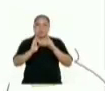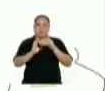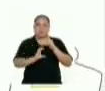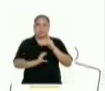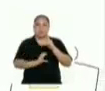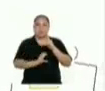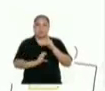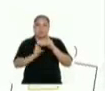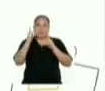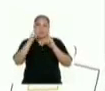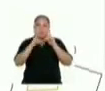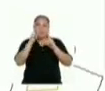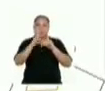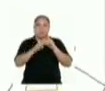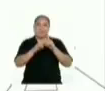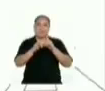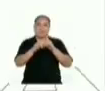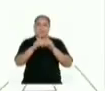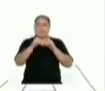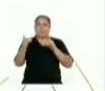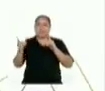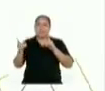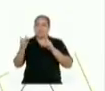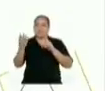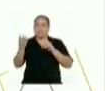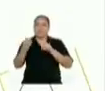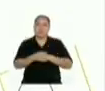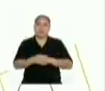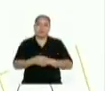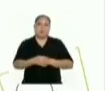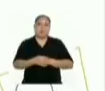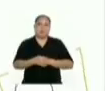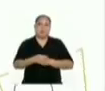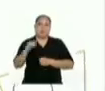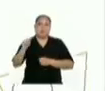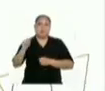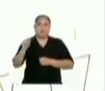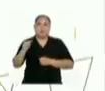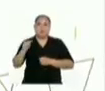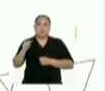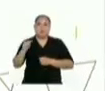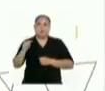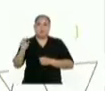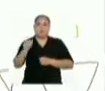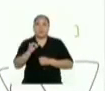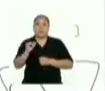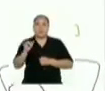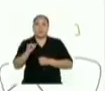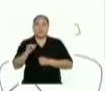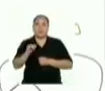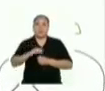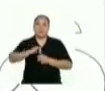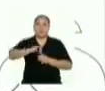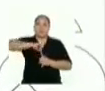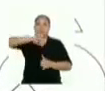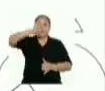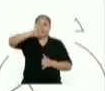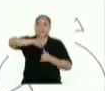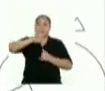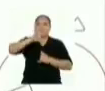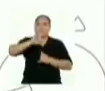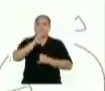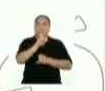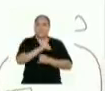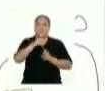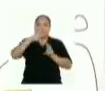¿Cómo se ve en el octaedro de la derecha? La diagonal del octaedro regular es igual a la longitud de las